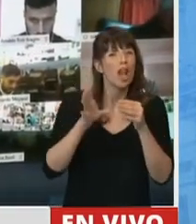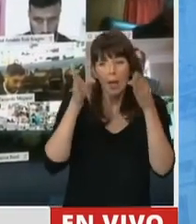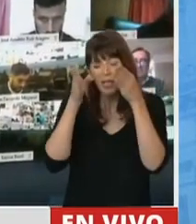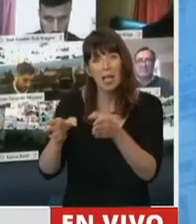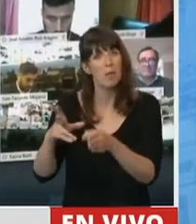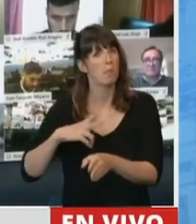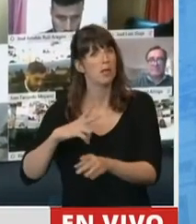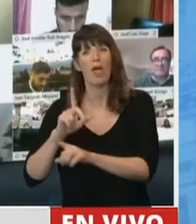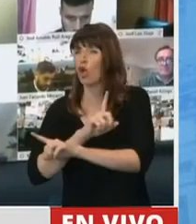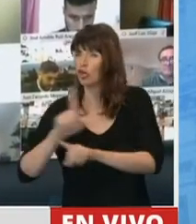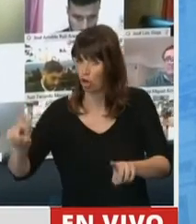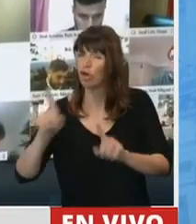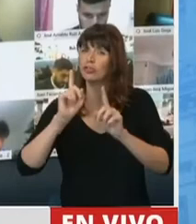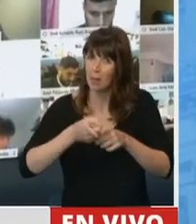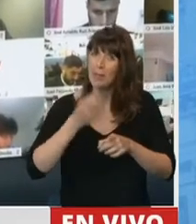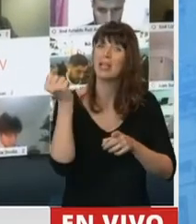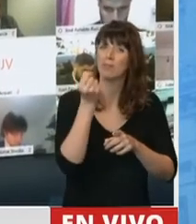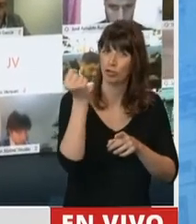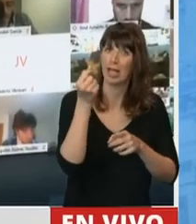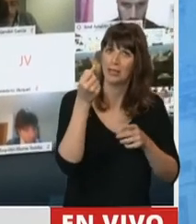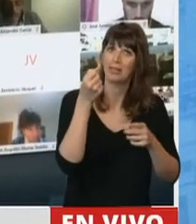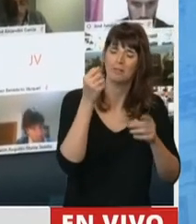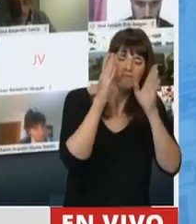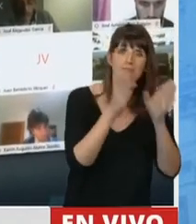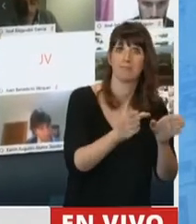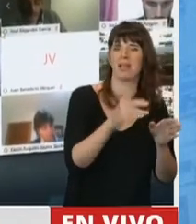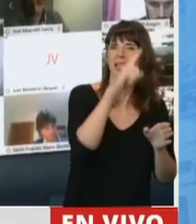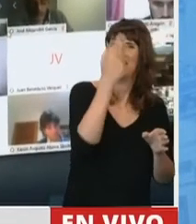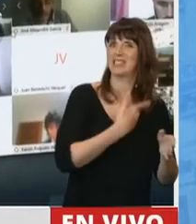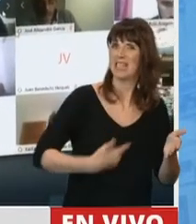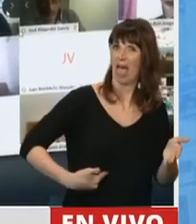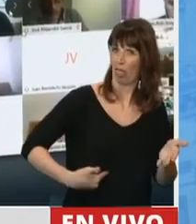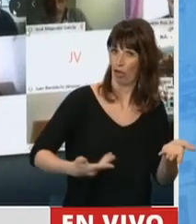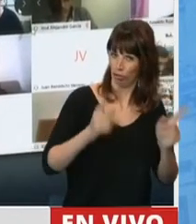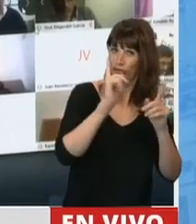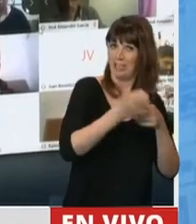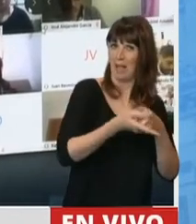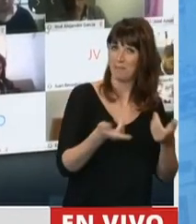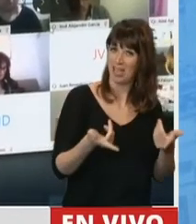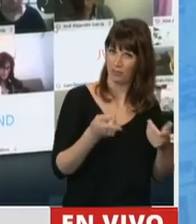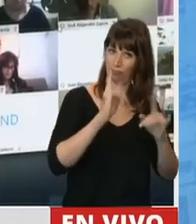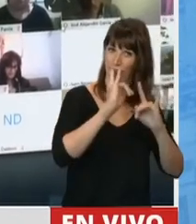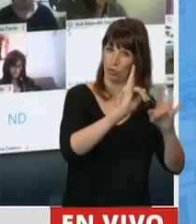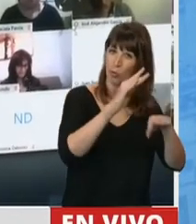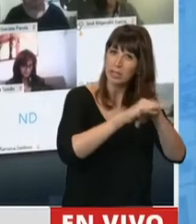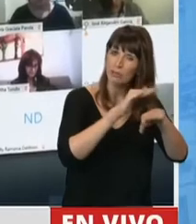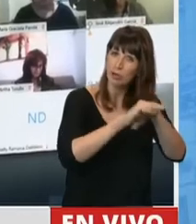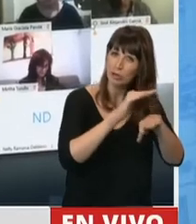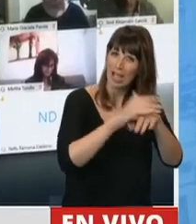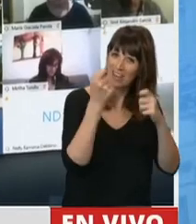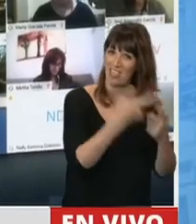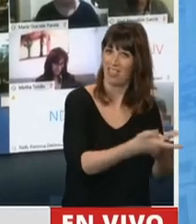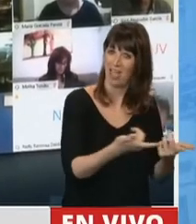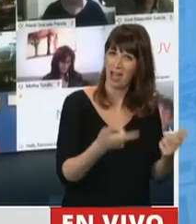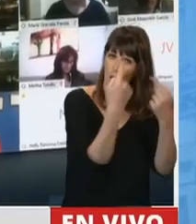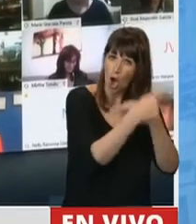tenemos que mirar al Estado como empleador. Evidentemente la precarización, esto se ve mucho más